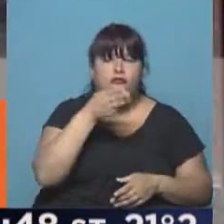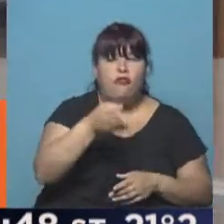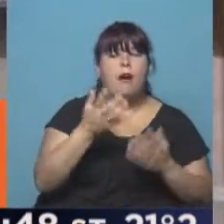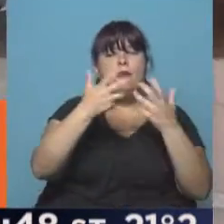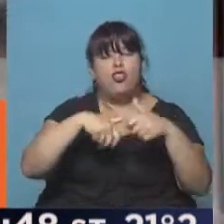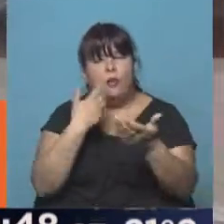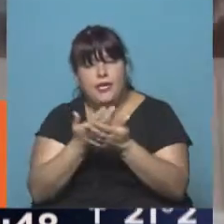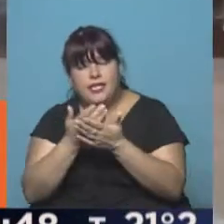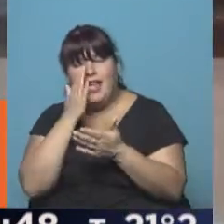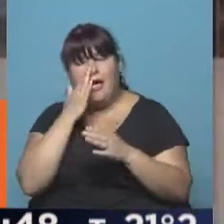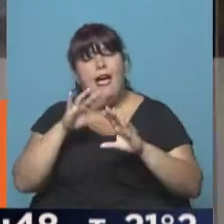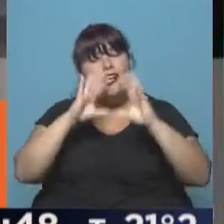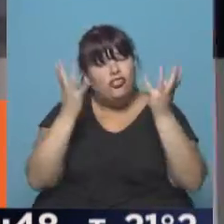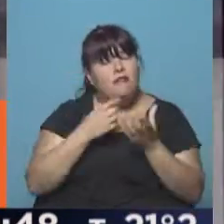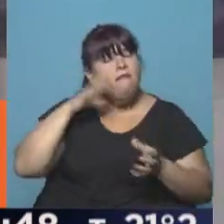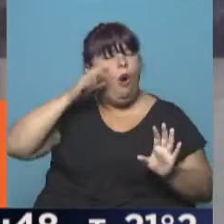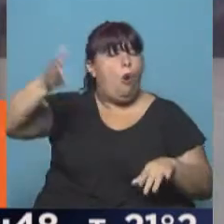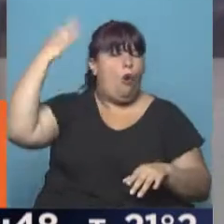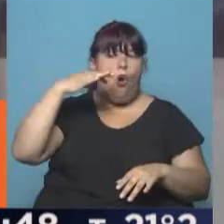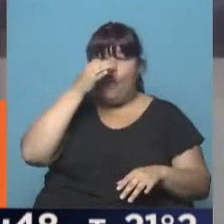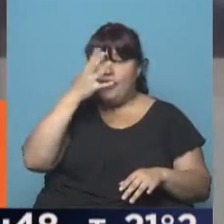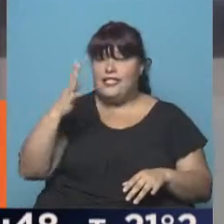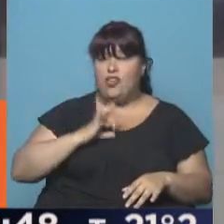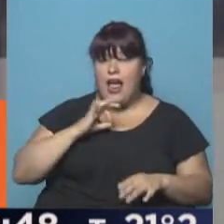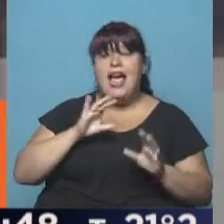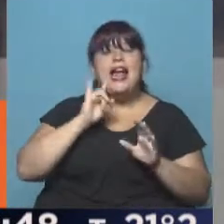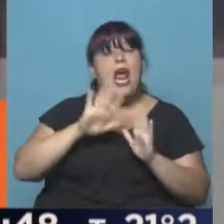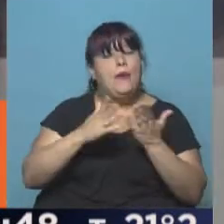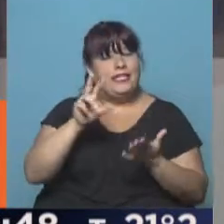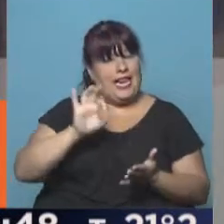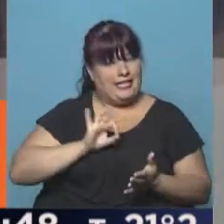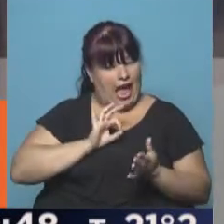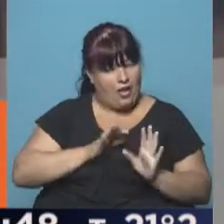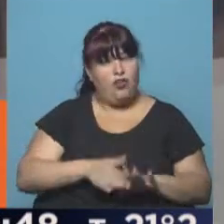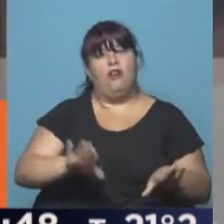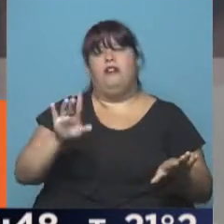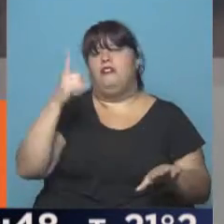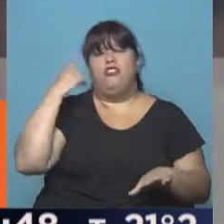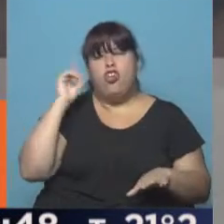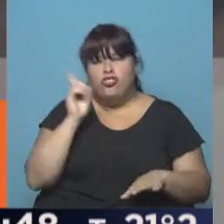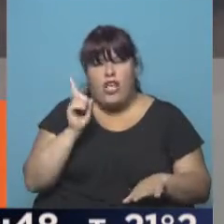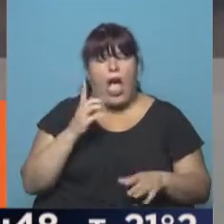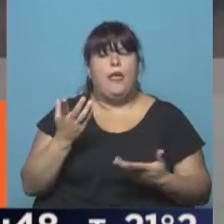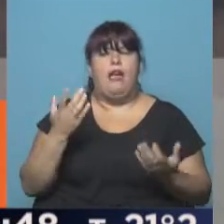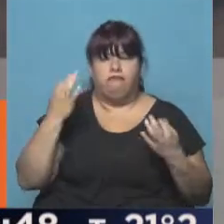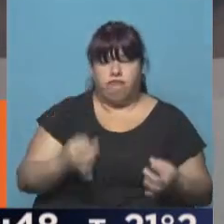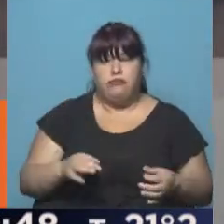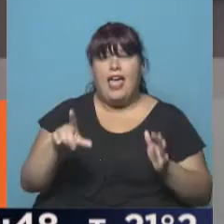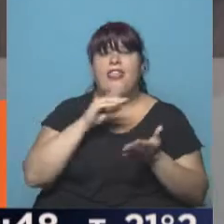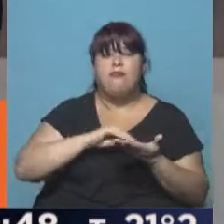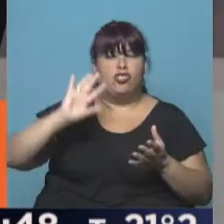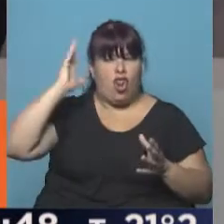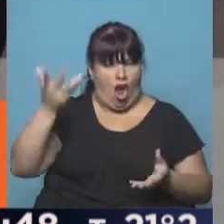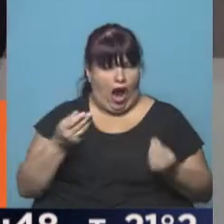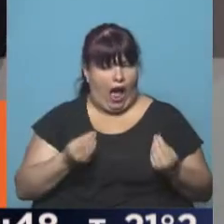proyectos presentados. Esto, me acuerdo, hace 25 años, la revista hace 30 años, que está en circulación, y nadie sabía, y es más, los legisladores se